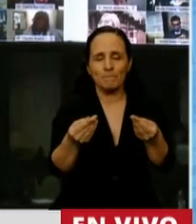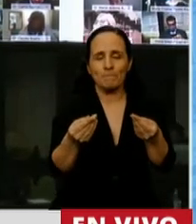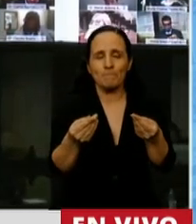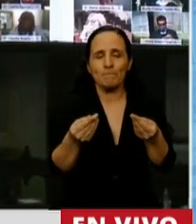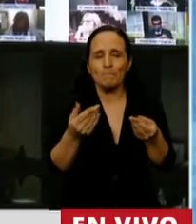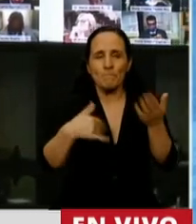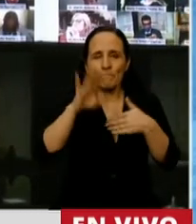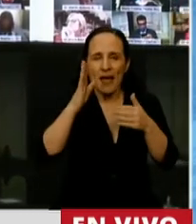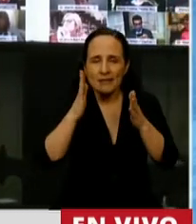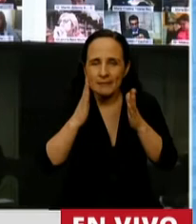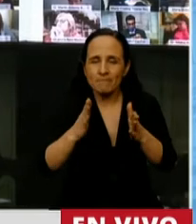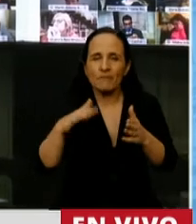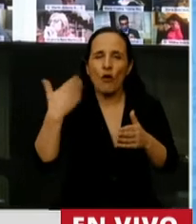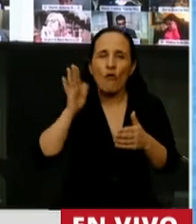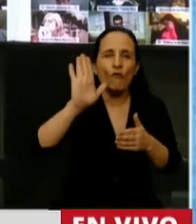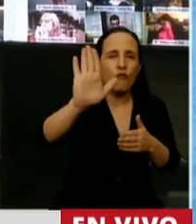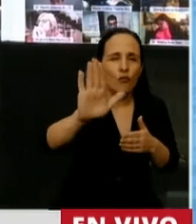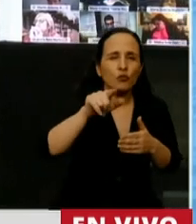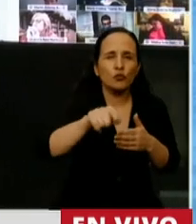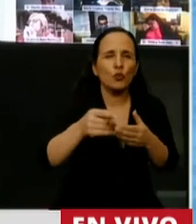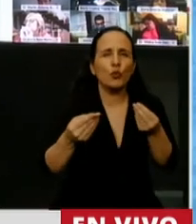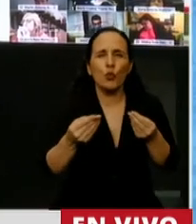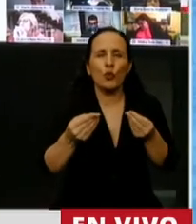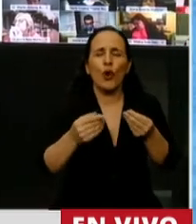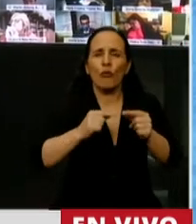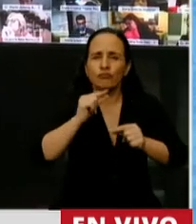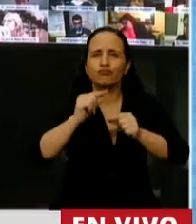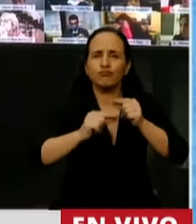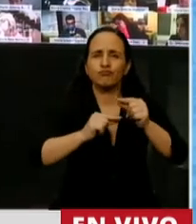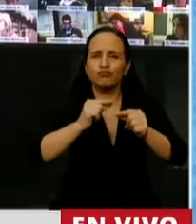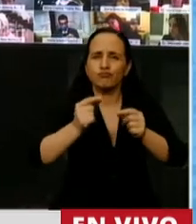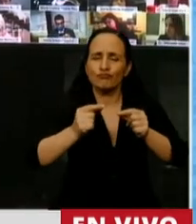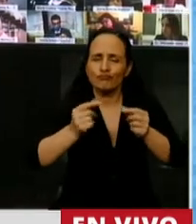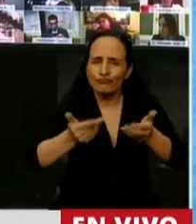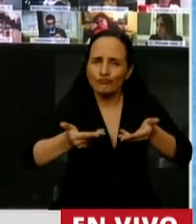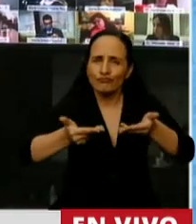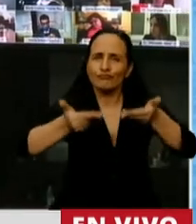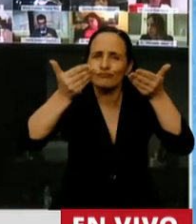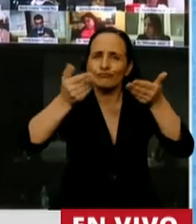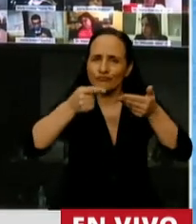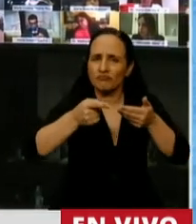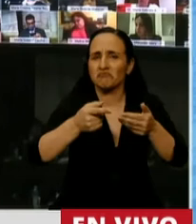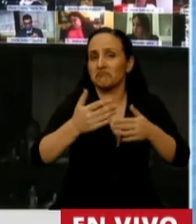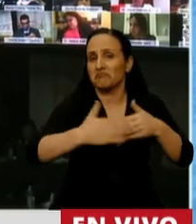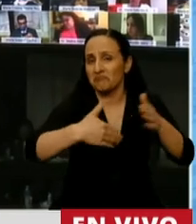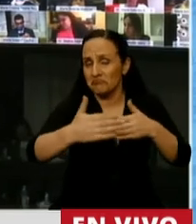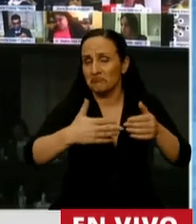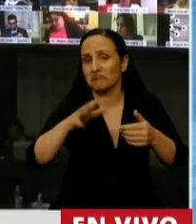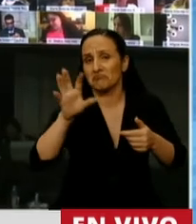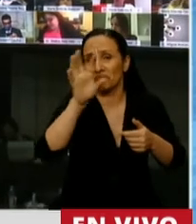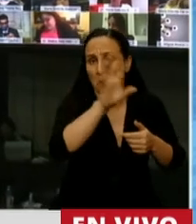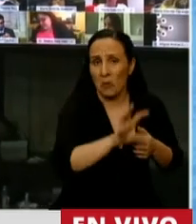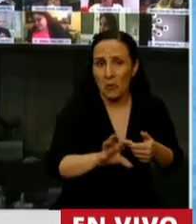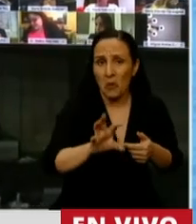lograr hacia el futuro la posibilidad de ir creciendo en materia de obras para las provincias